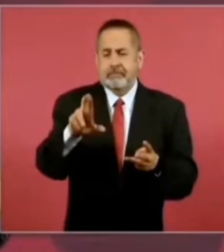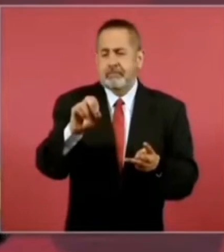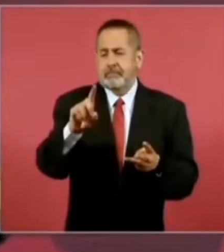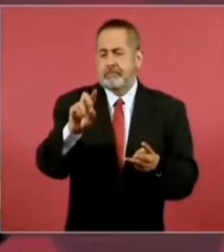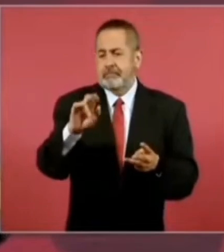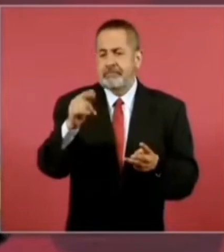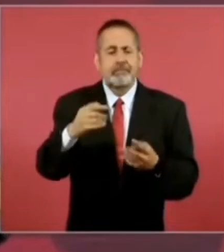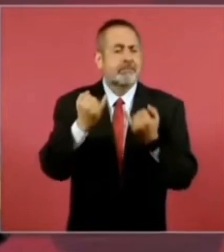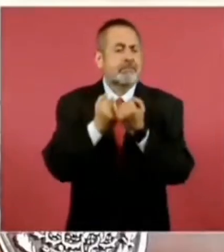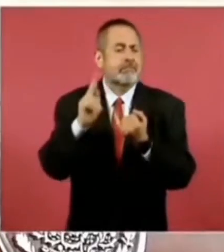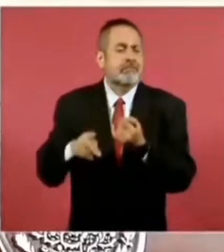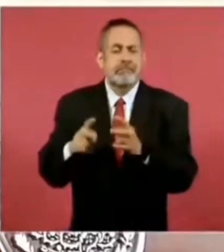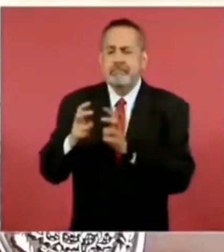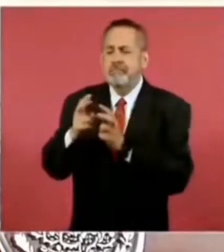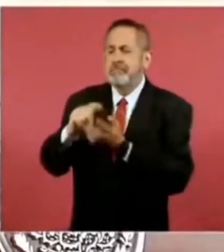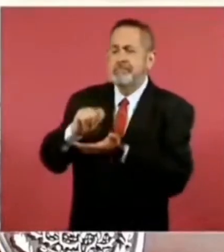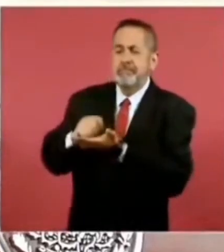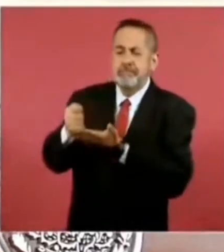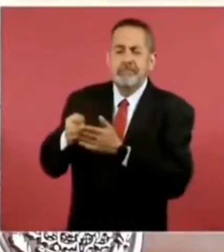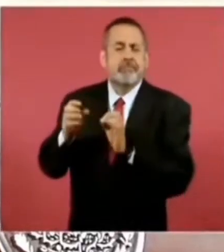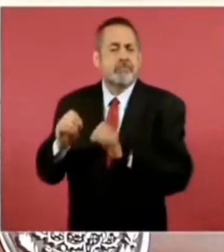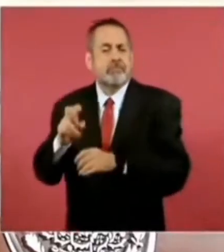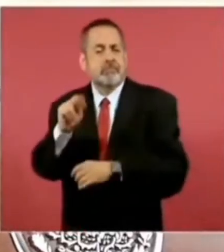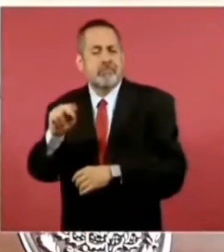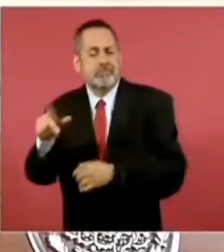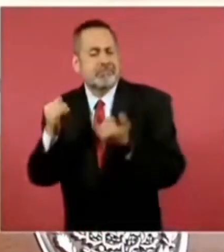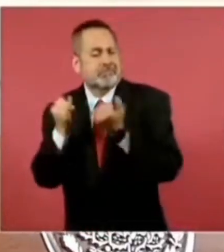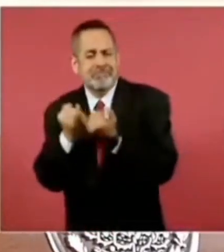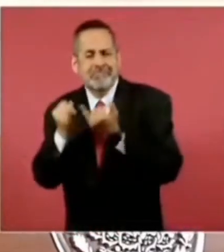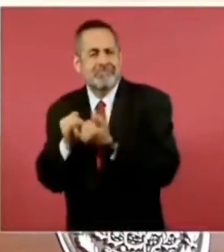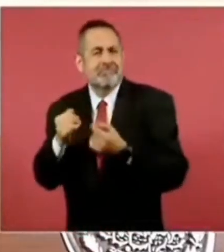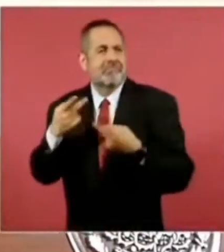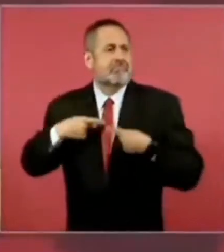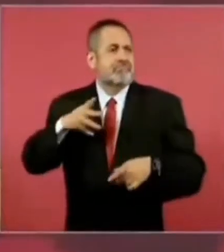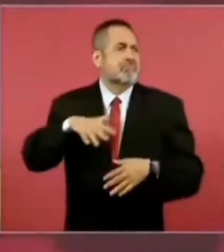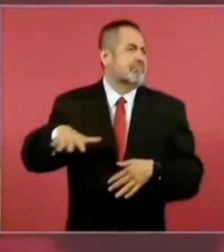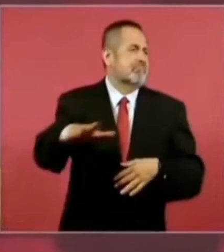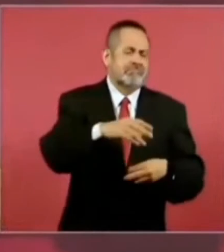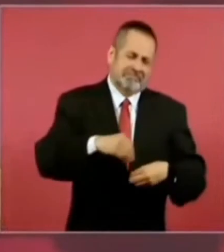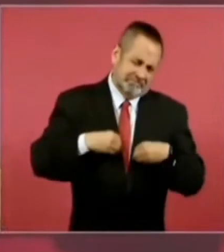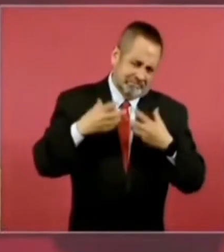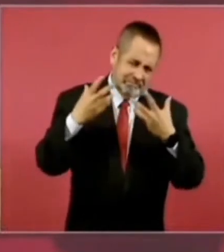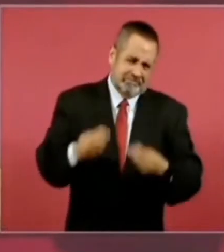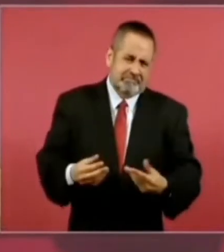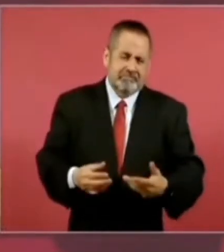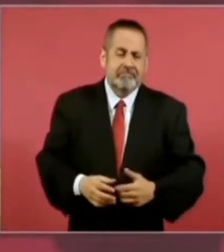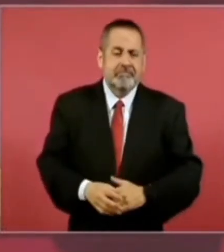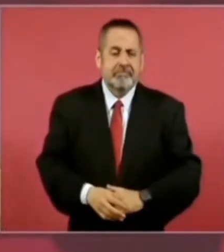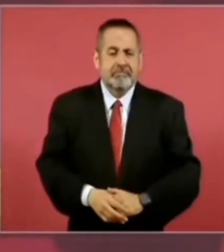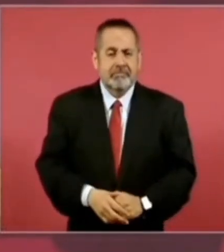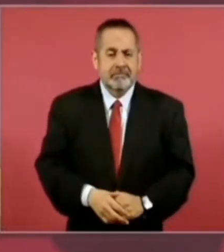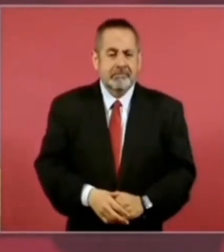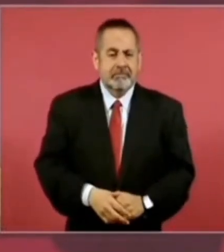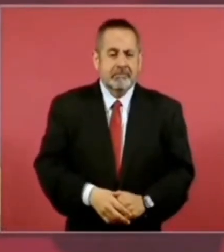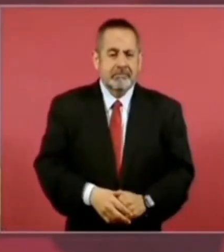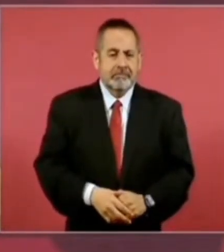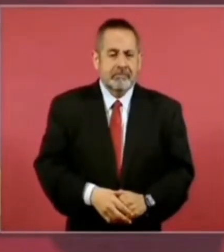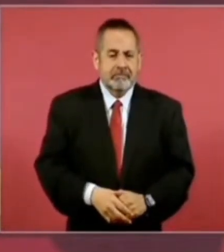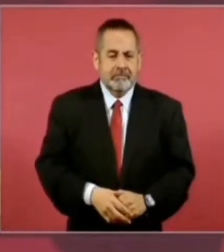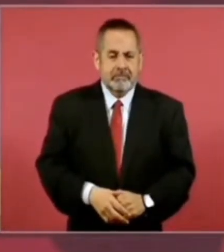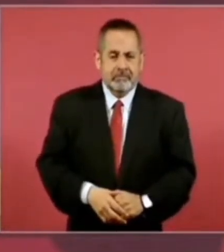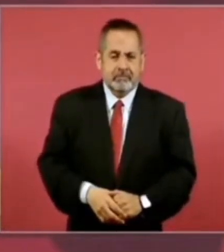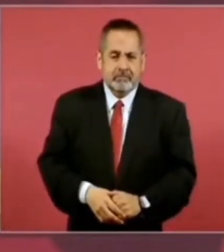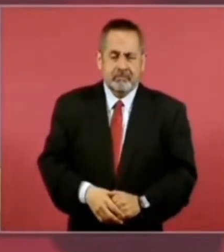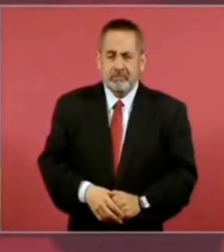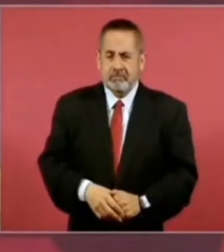fuese Tamaulipas y como si fuese Nuevo León, y así